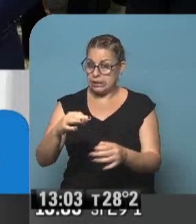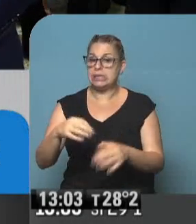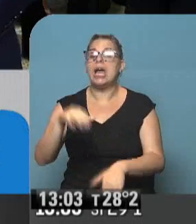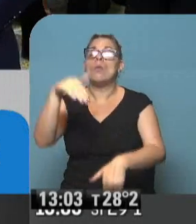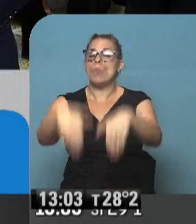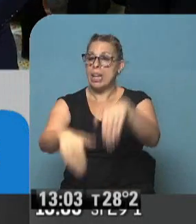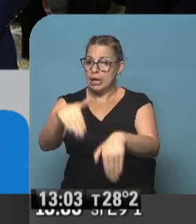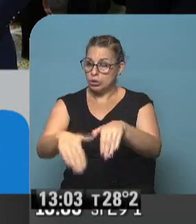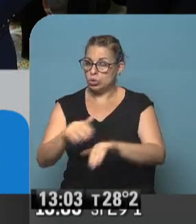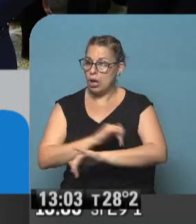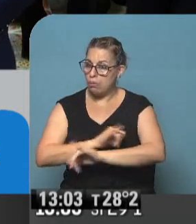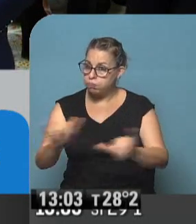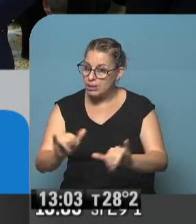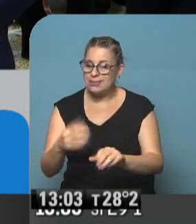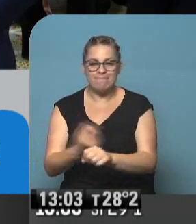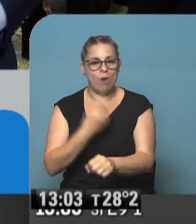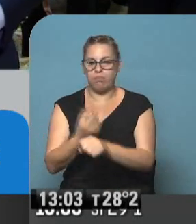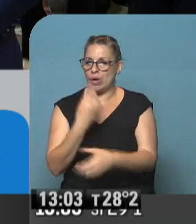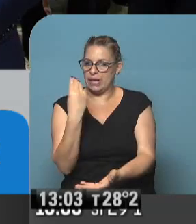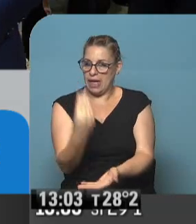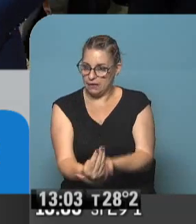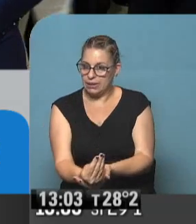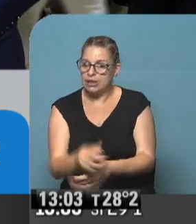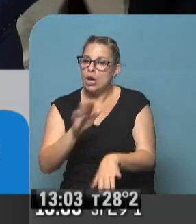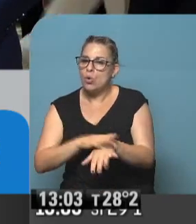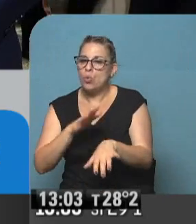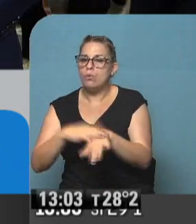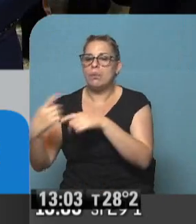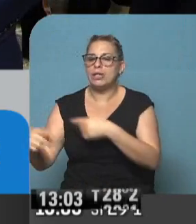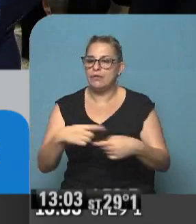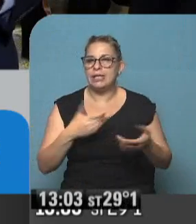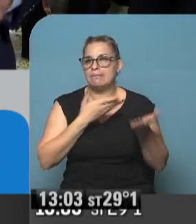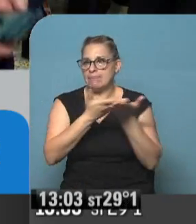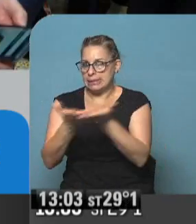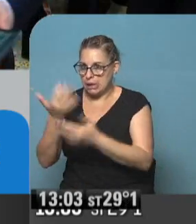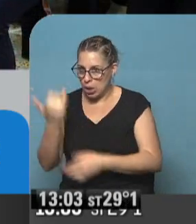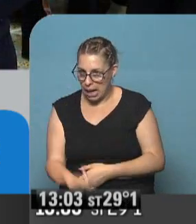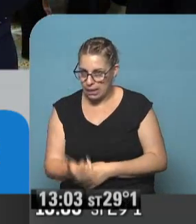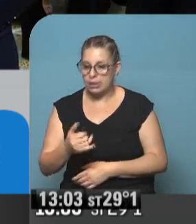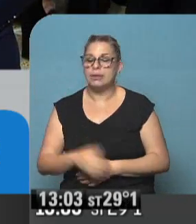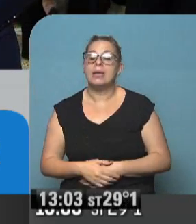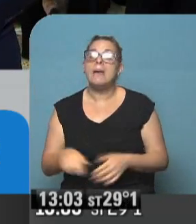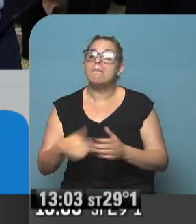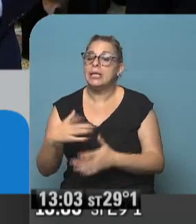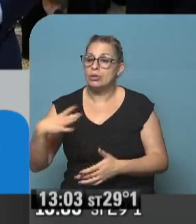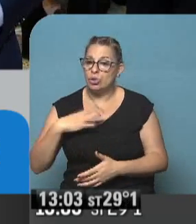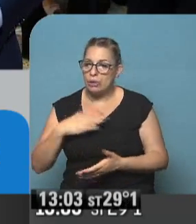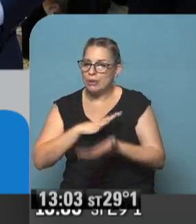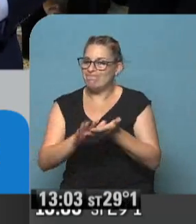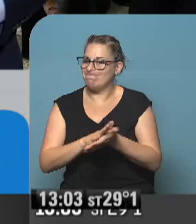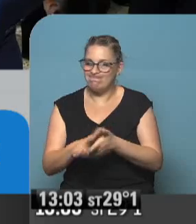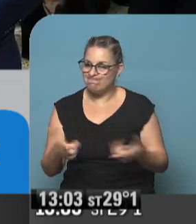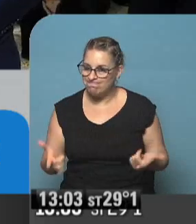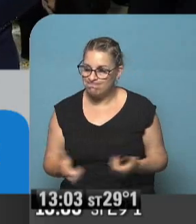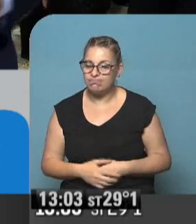ha dicho que no puede ser candidata a raíz de distintas presentaciones, pero todavía no hubo una resolución